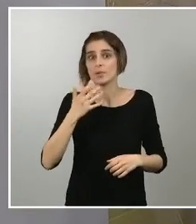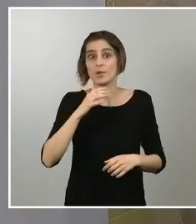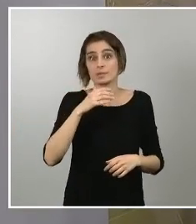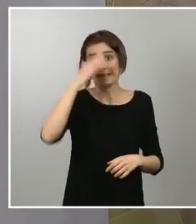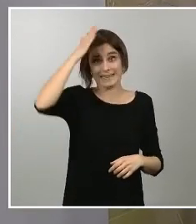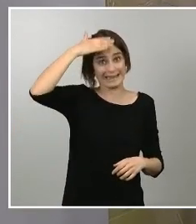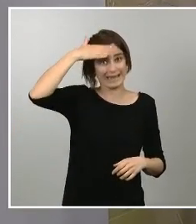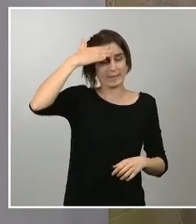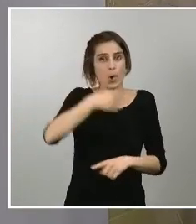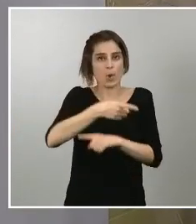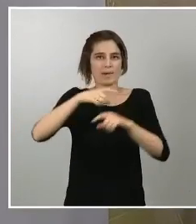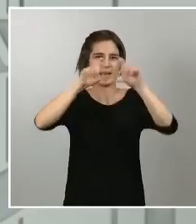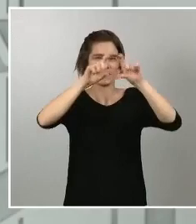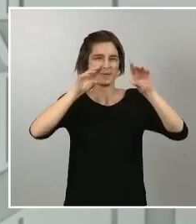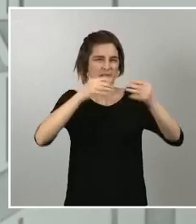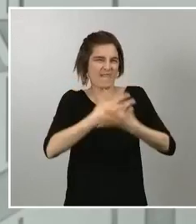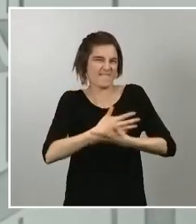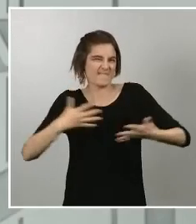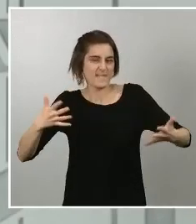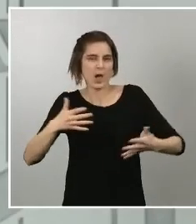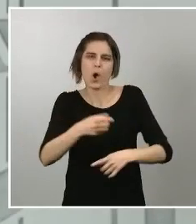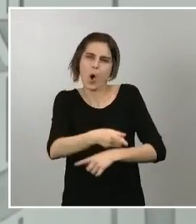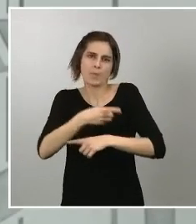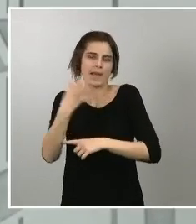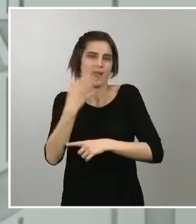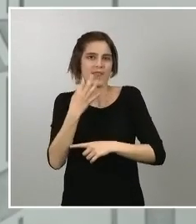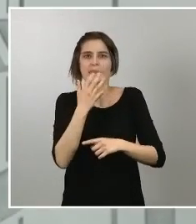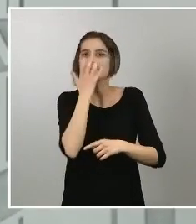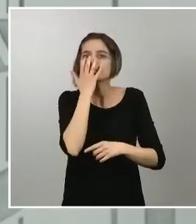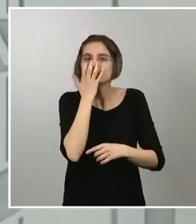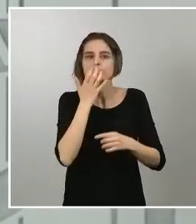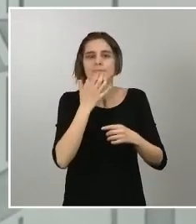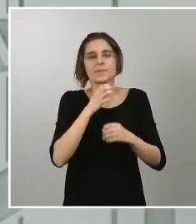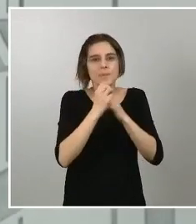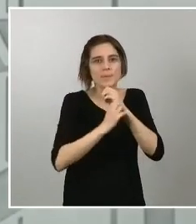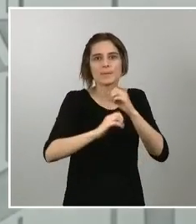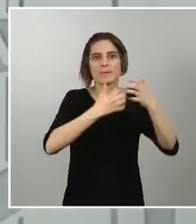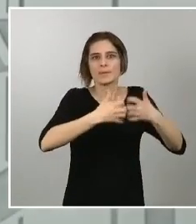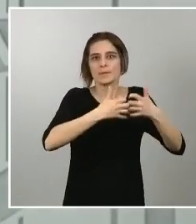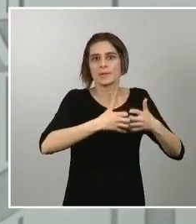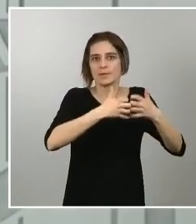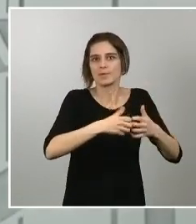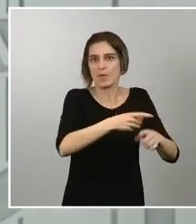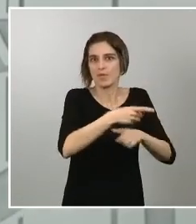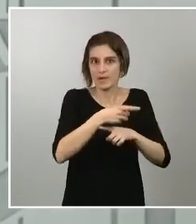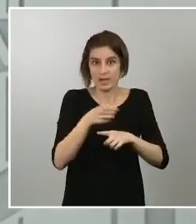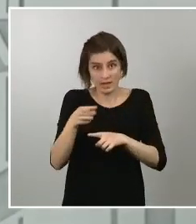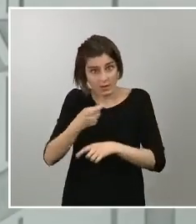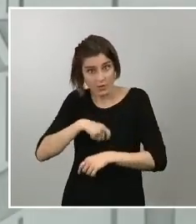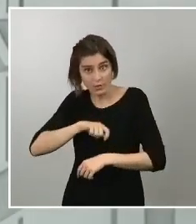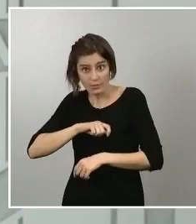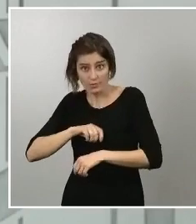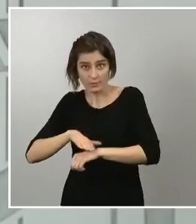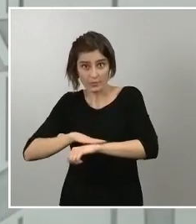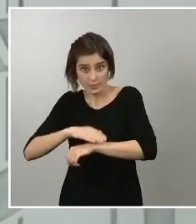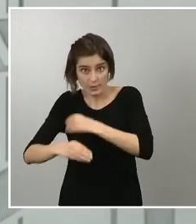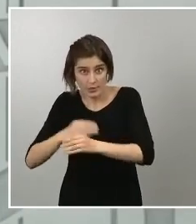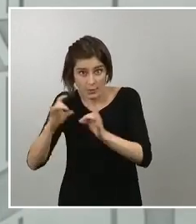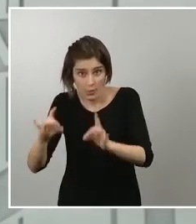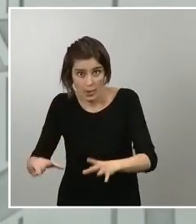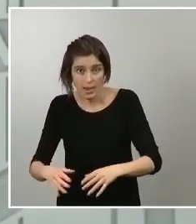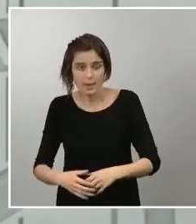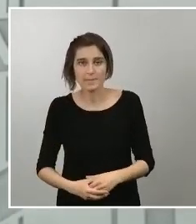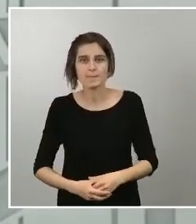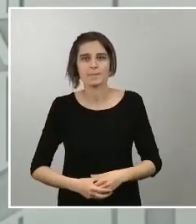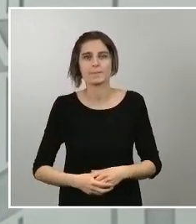respiradores y otro material sí efectivamente el gobierno como hemos dicho en los últimos días no solamente está haciendo todo lo